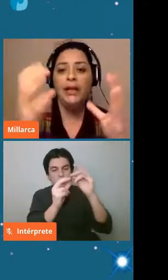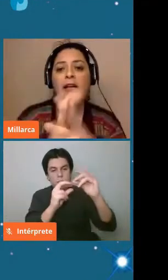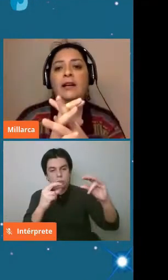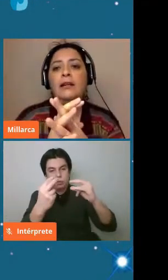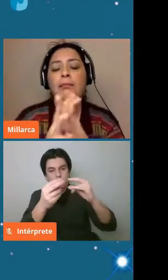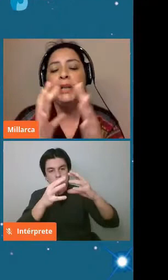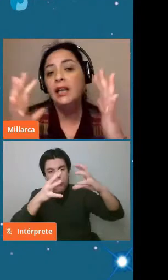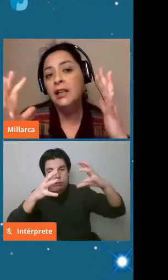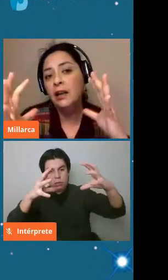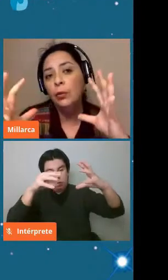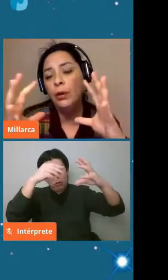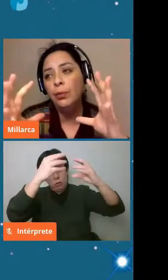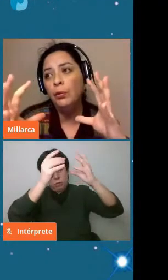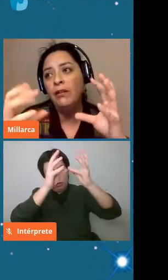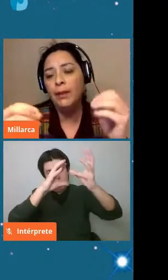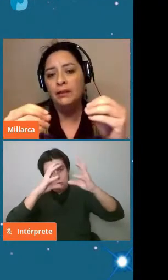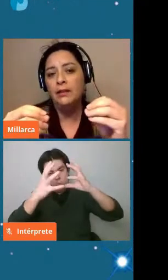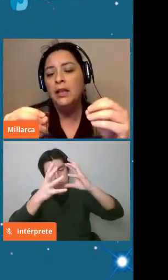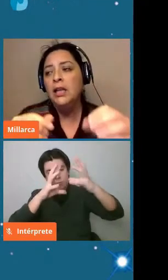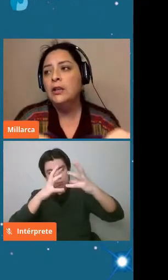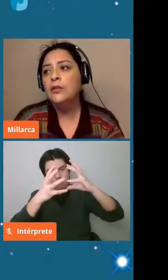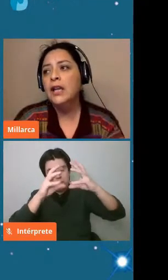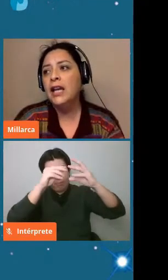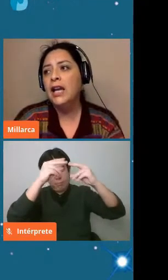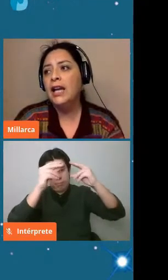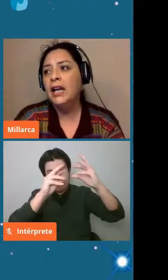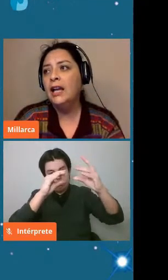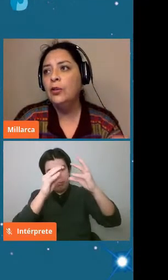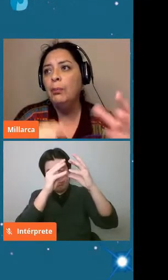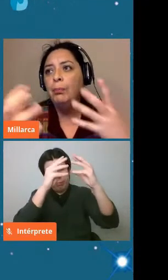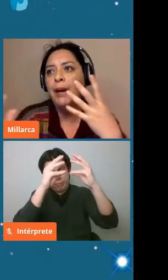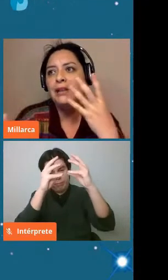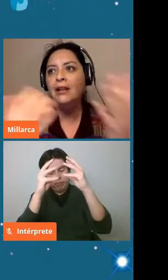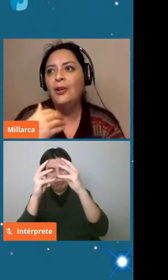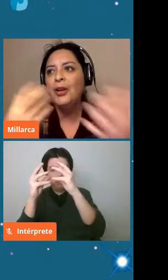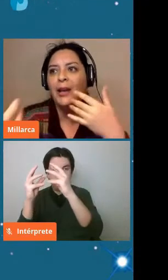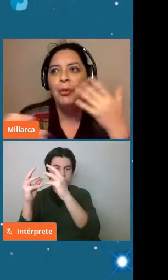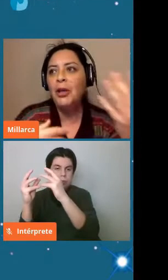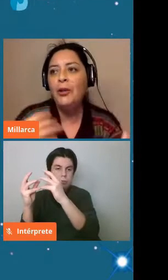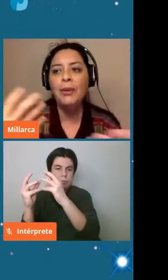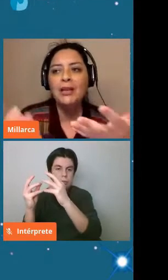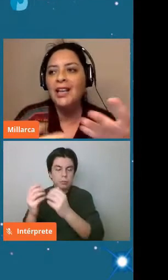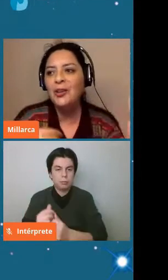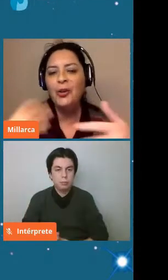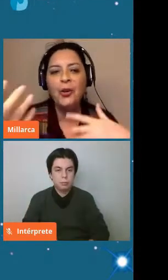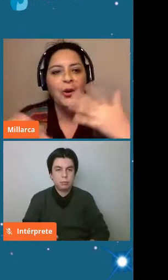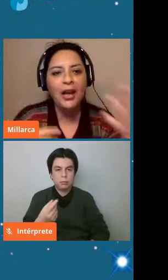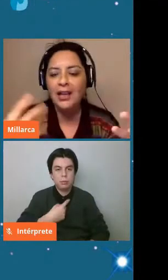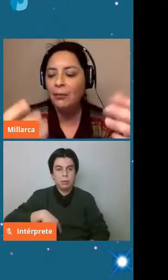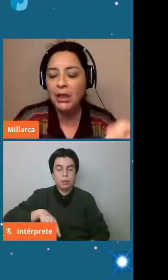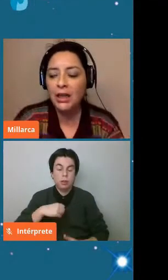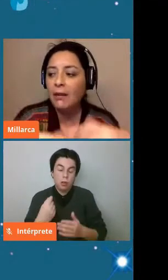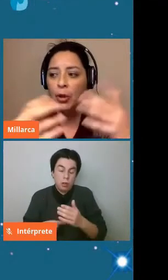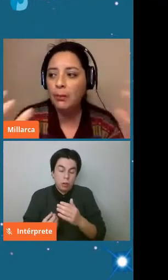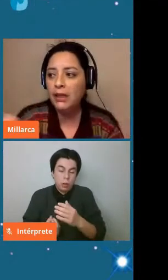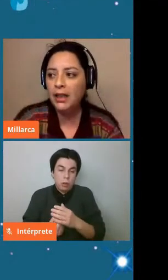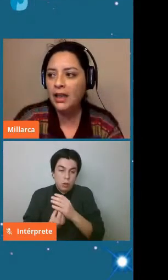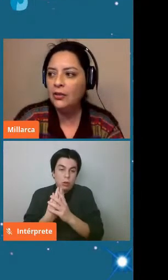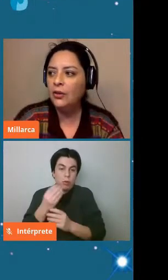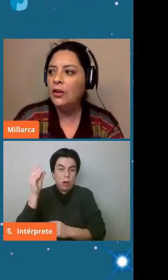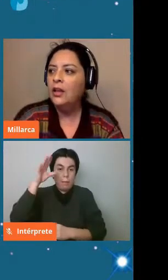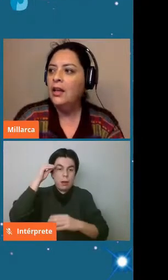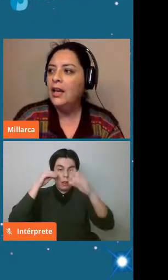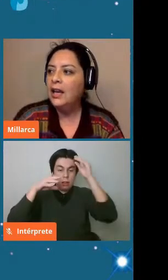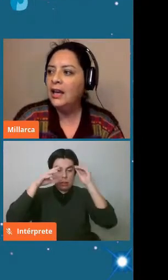crecido para generar un cuerpo nuevamente entonces esto es parte de lo que hemos ido aprendiendo ahí mientras